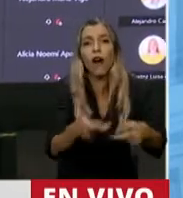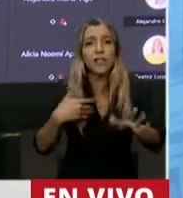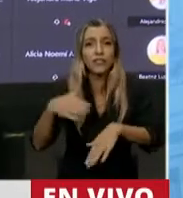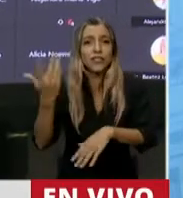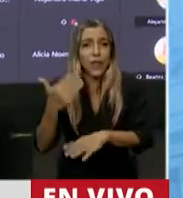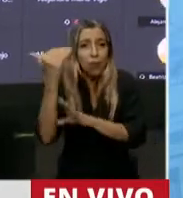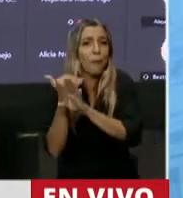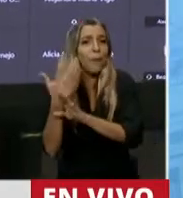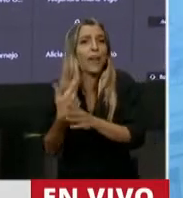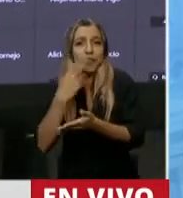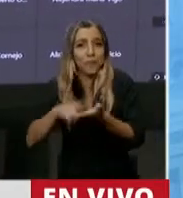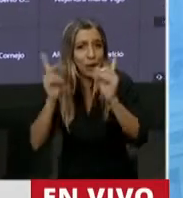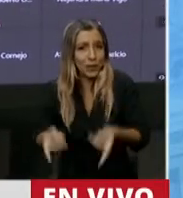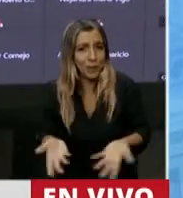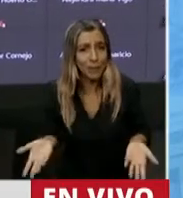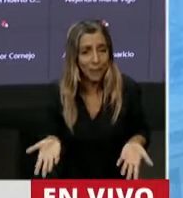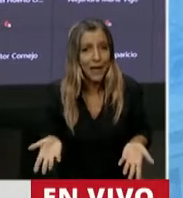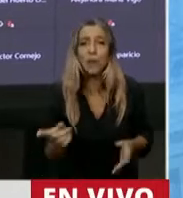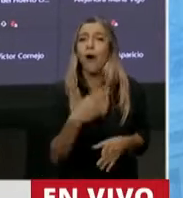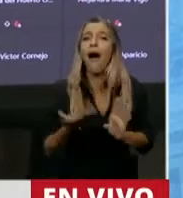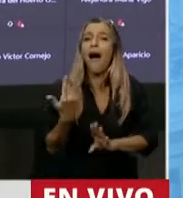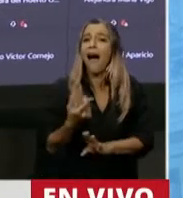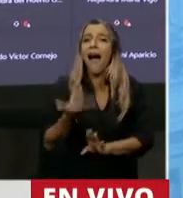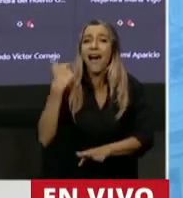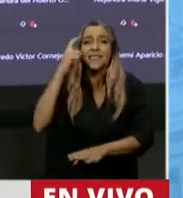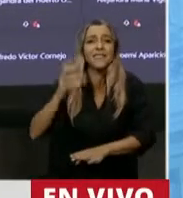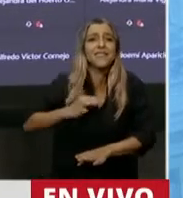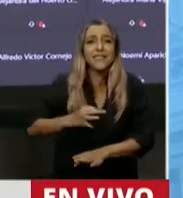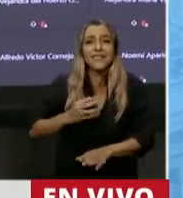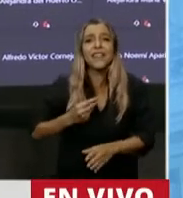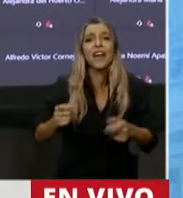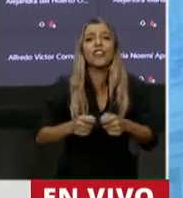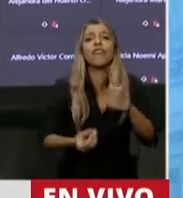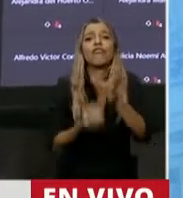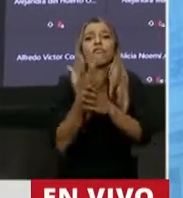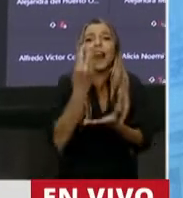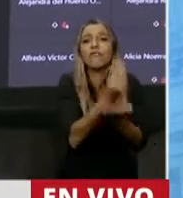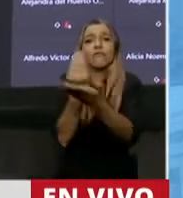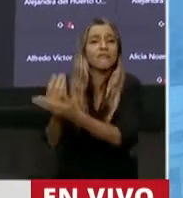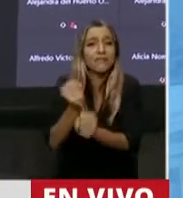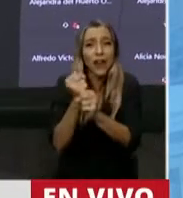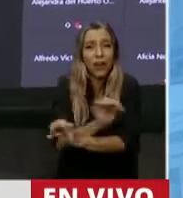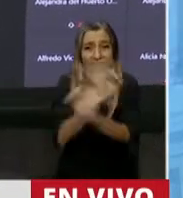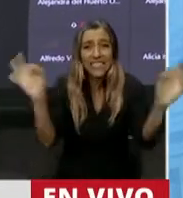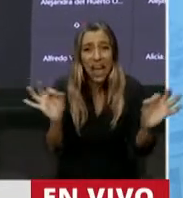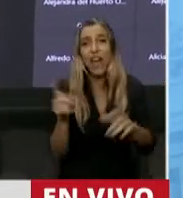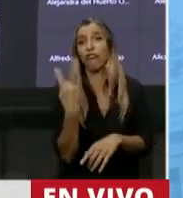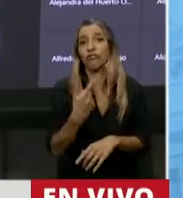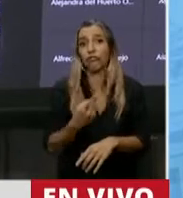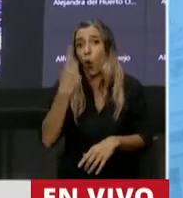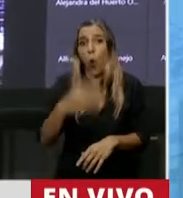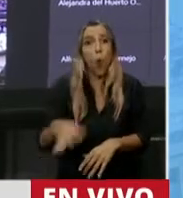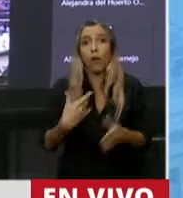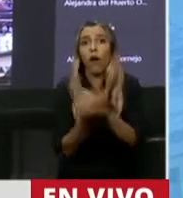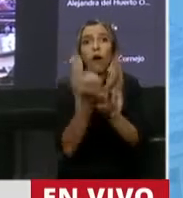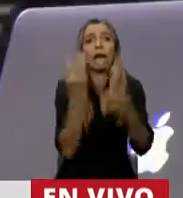años que no creamos empleo. La justicia social en la Argentina se llama creación de empleo, no creación de impuestos. Ya probaron